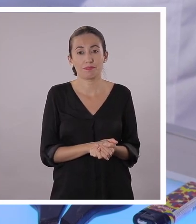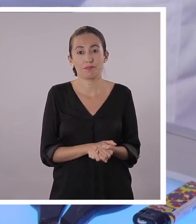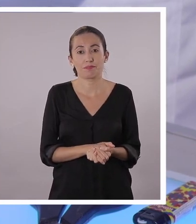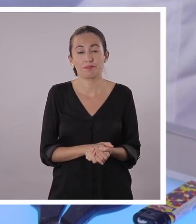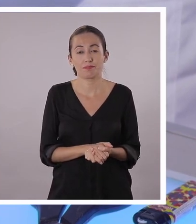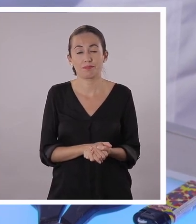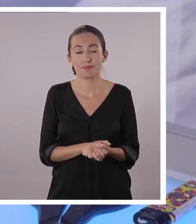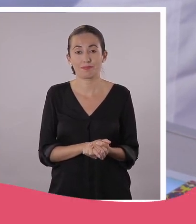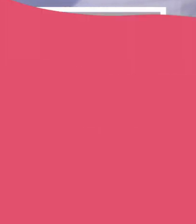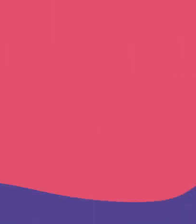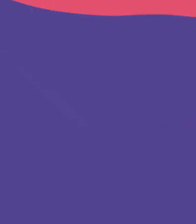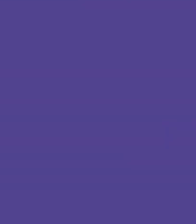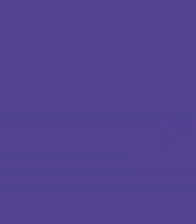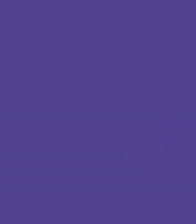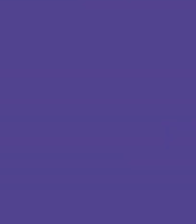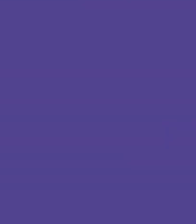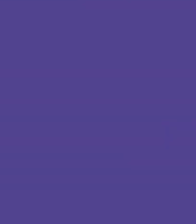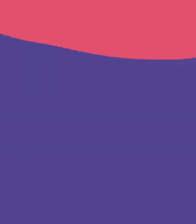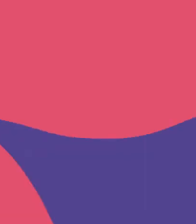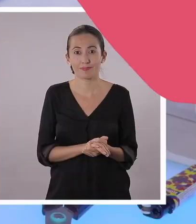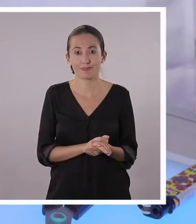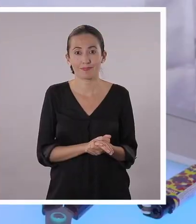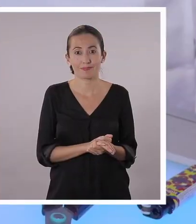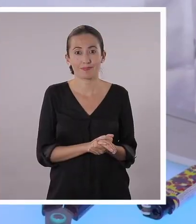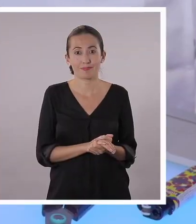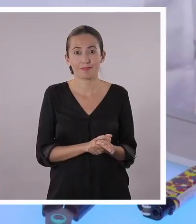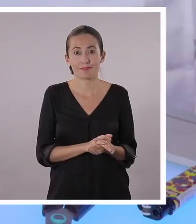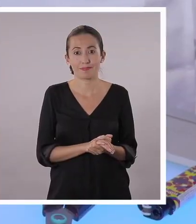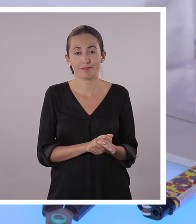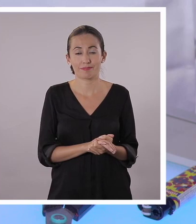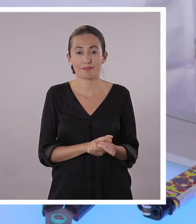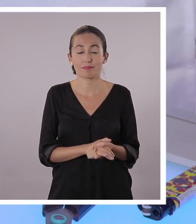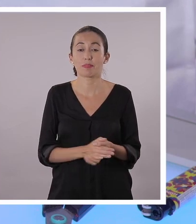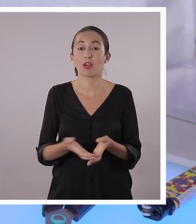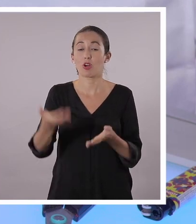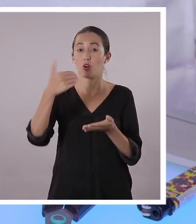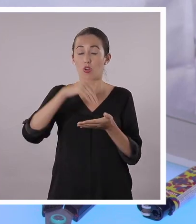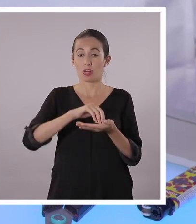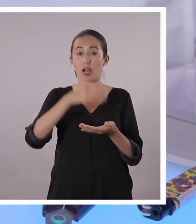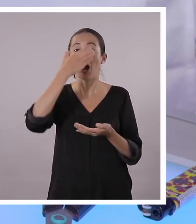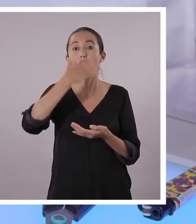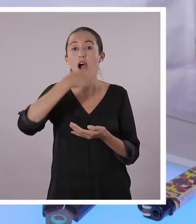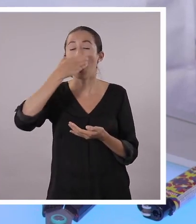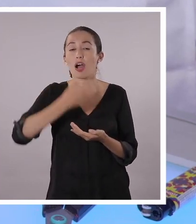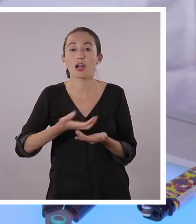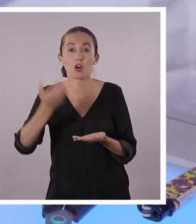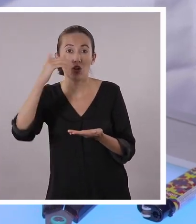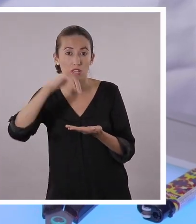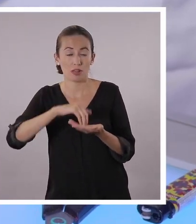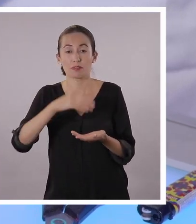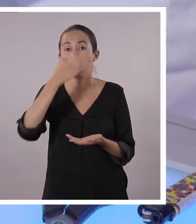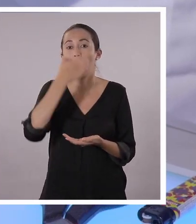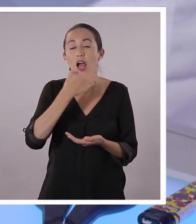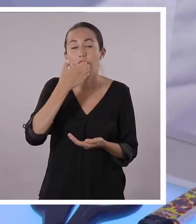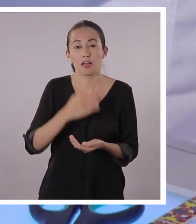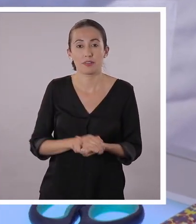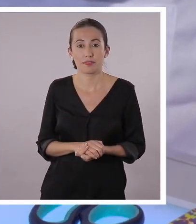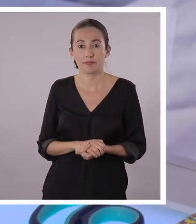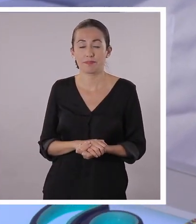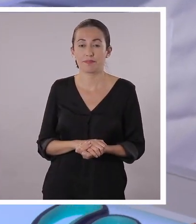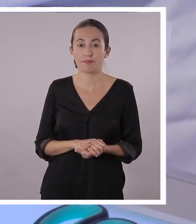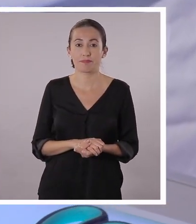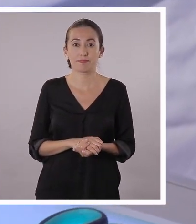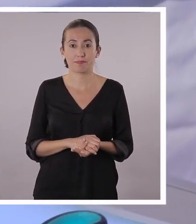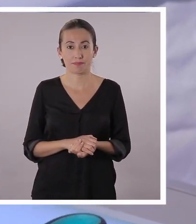Vamos a Y nuevamente, a aplicar calor para poder doblar las